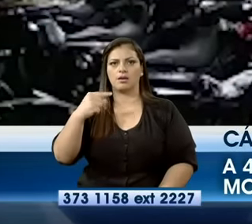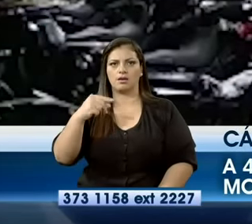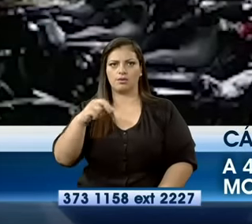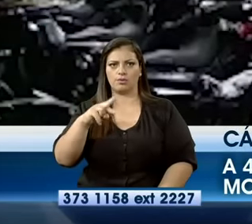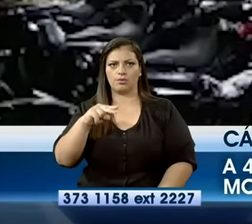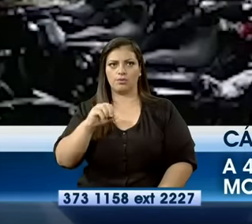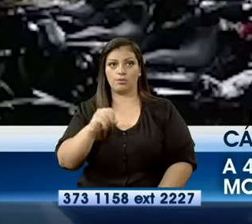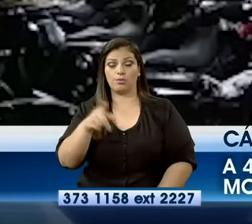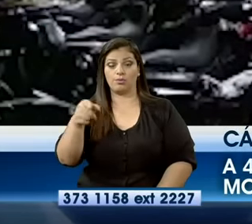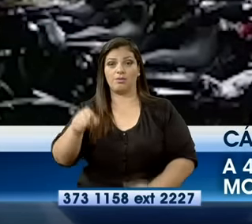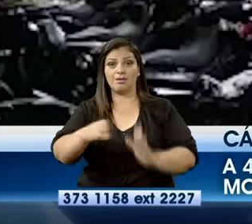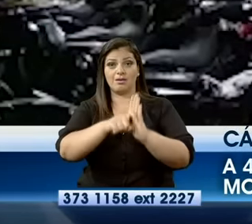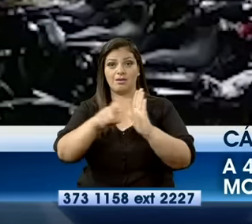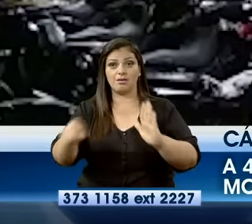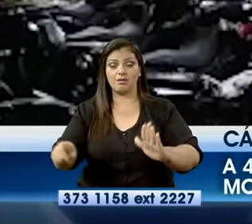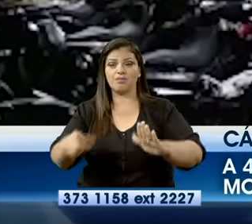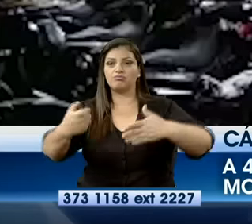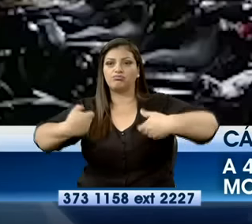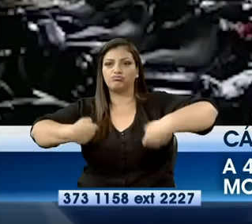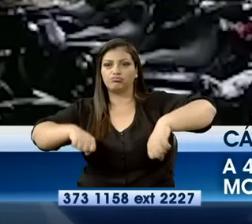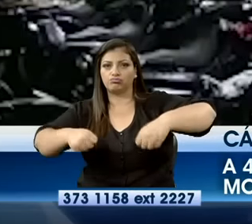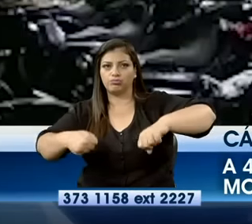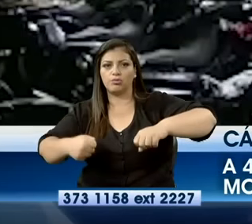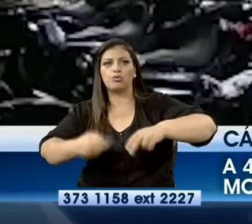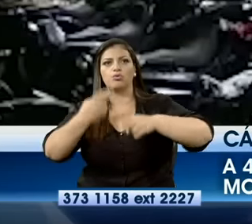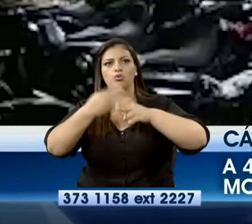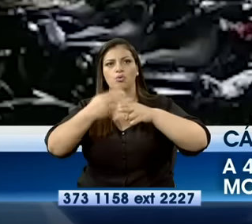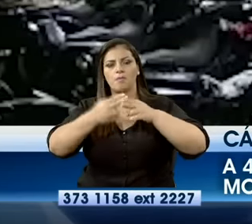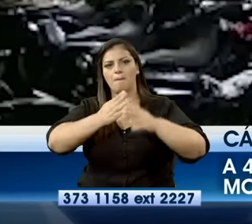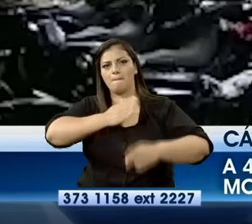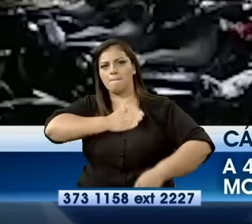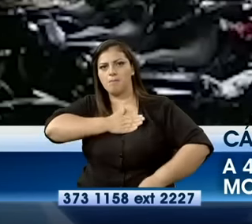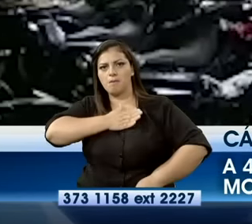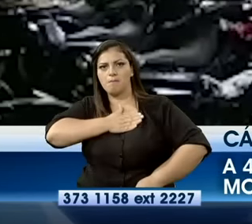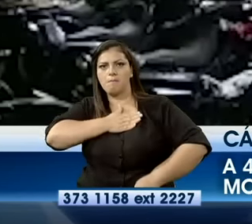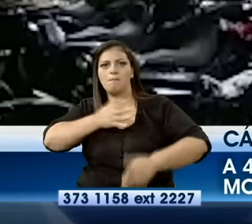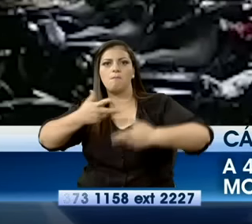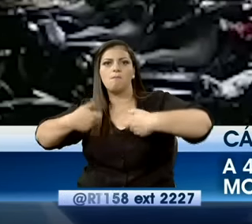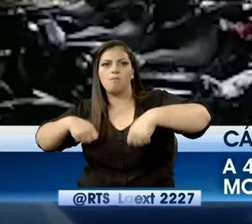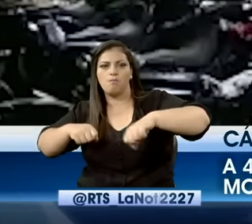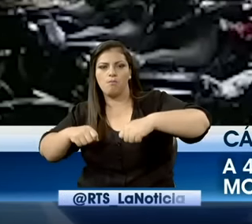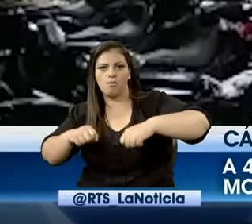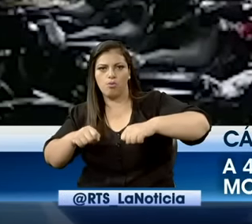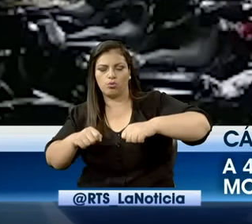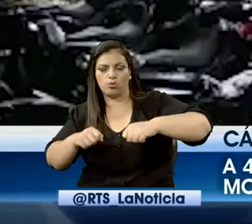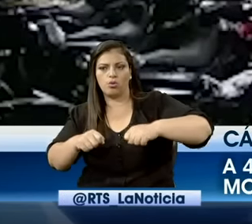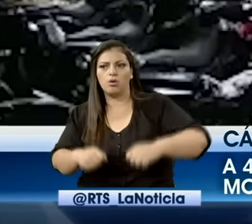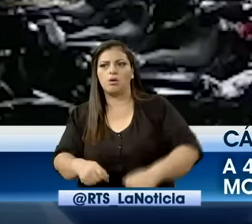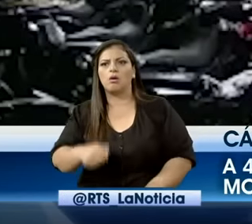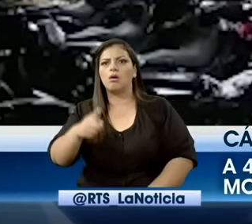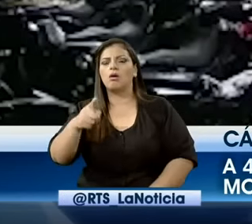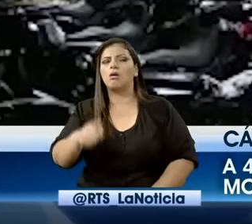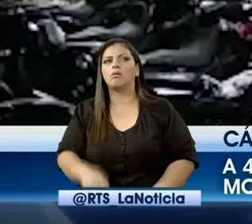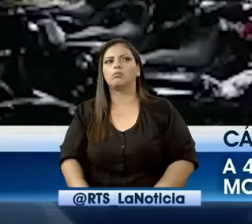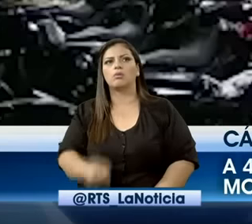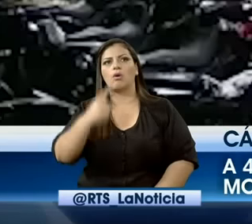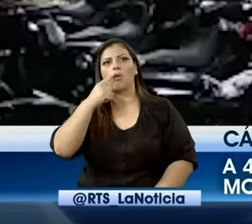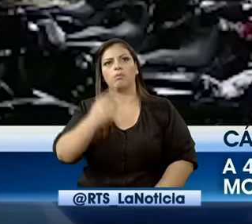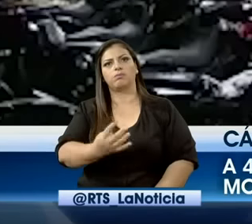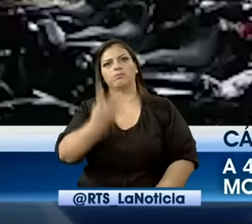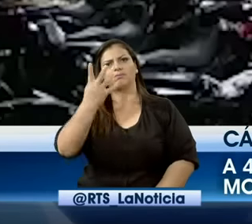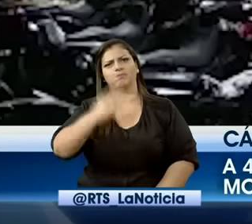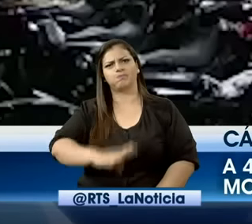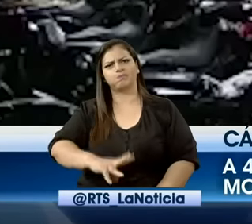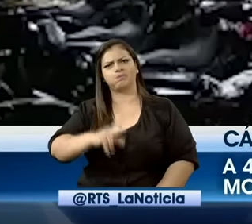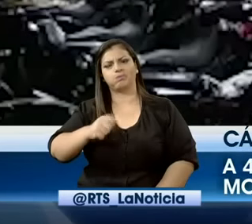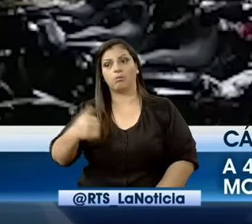instalaciones del almacén Nimoto, ubicado en el barrio San Pedro, del cantón Milagro. Este cantón es de la provincia